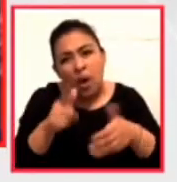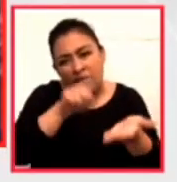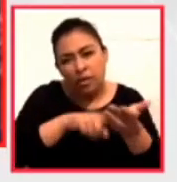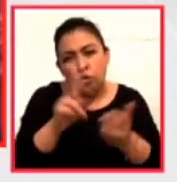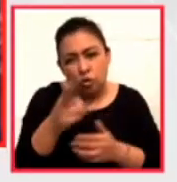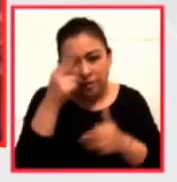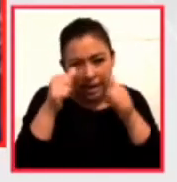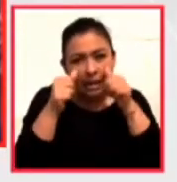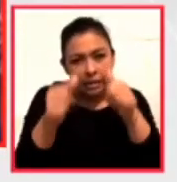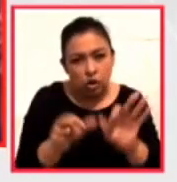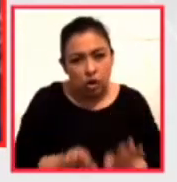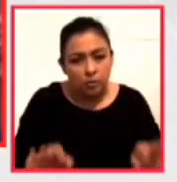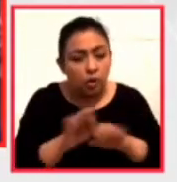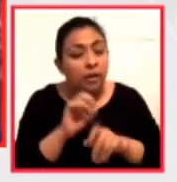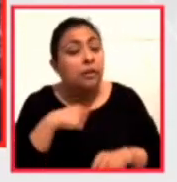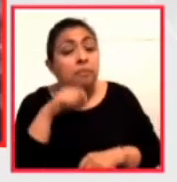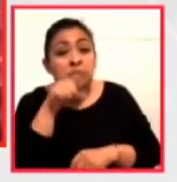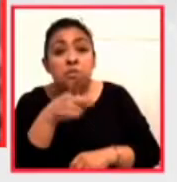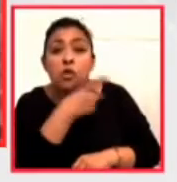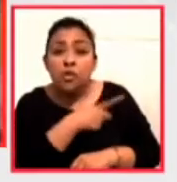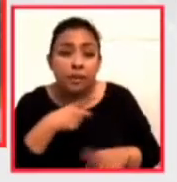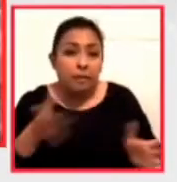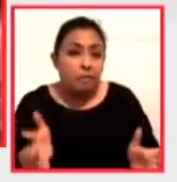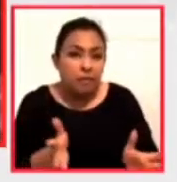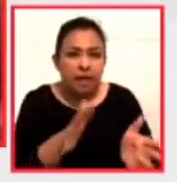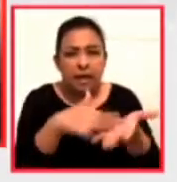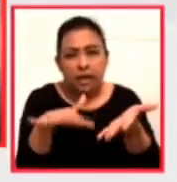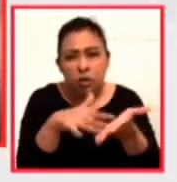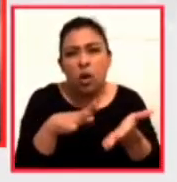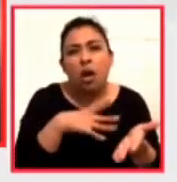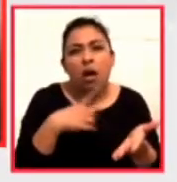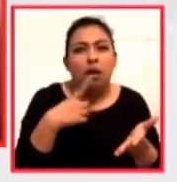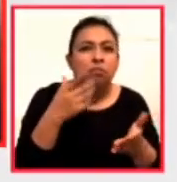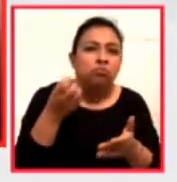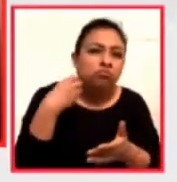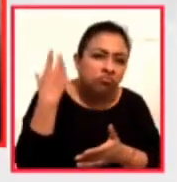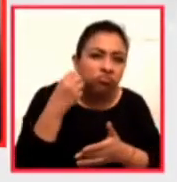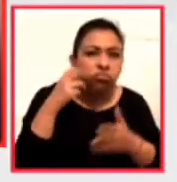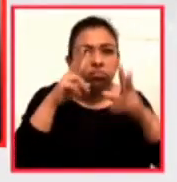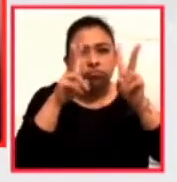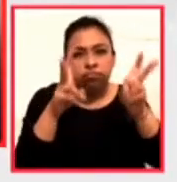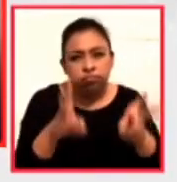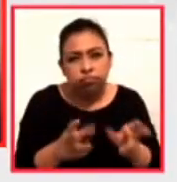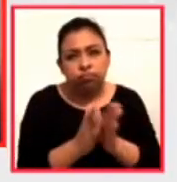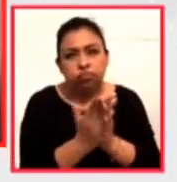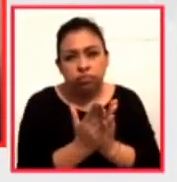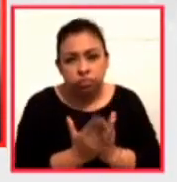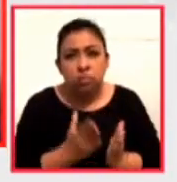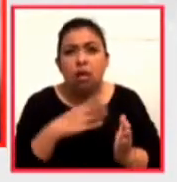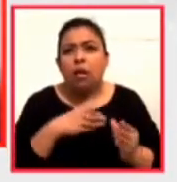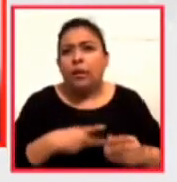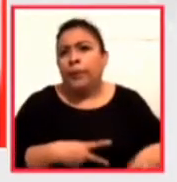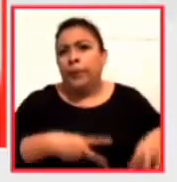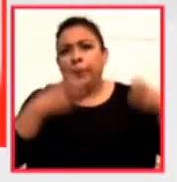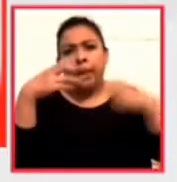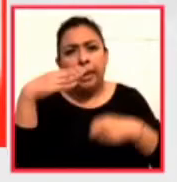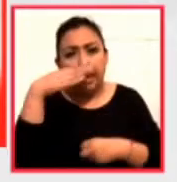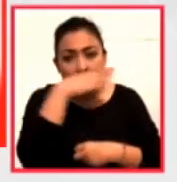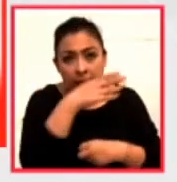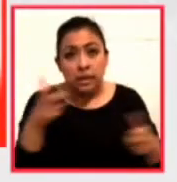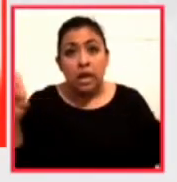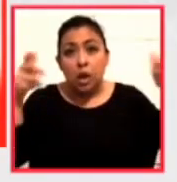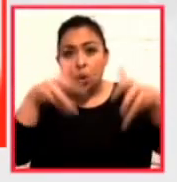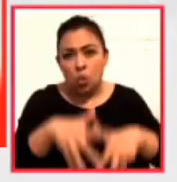Además de concentrarse en fomentar la lectura a través de charlas y títulos digitales que se ofrecerán de manera gratuita, el Encuentro